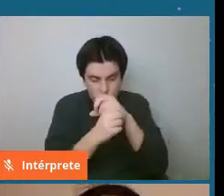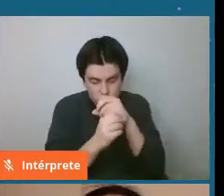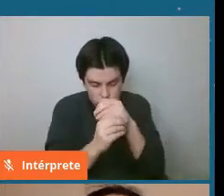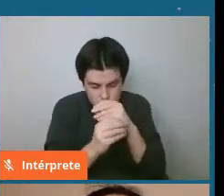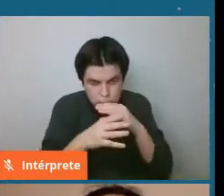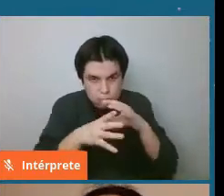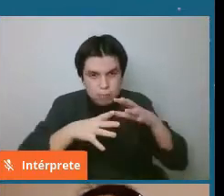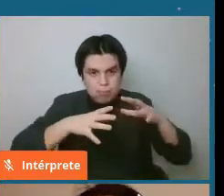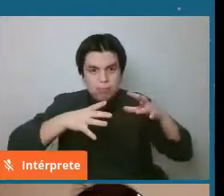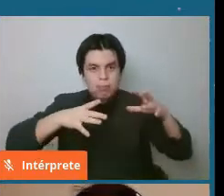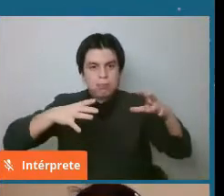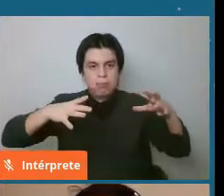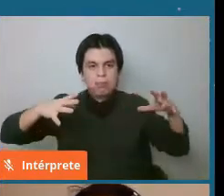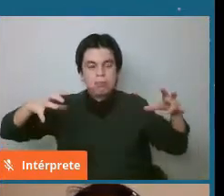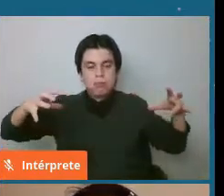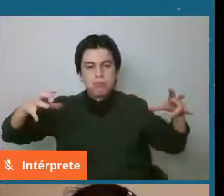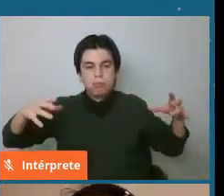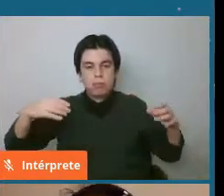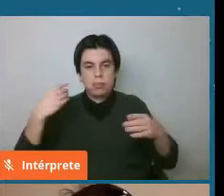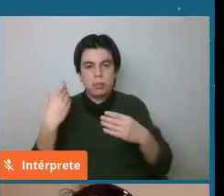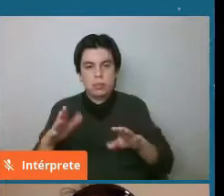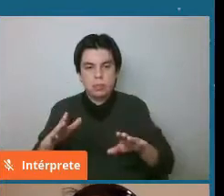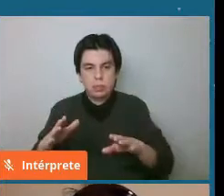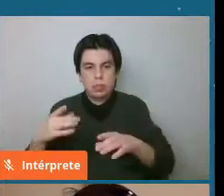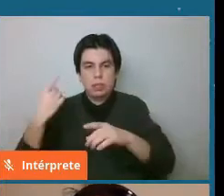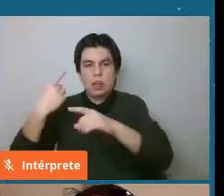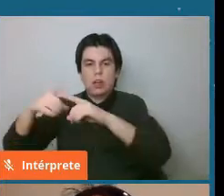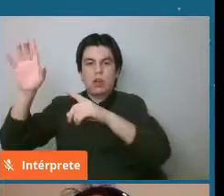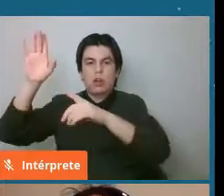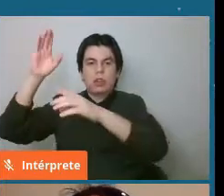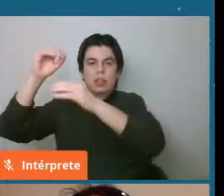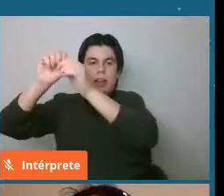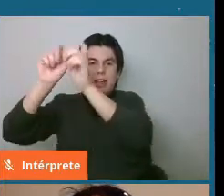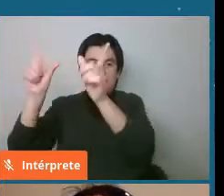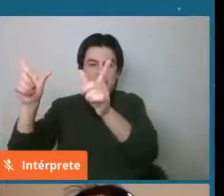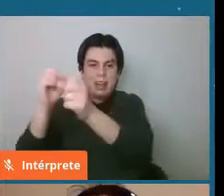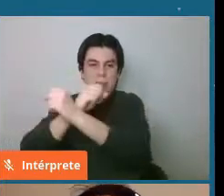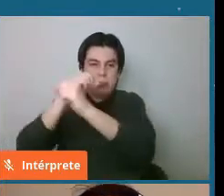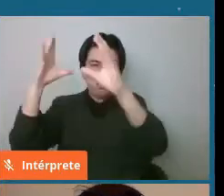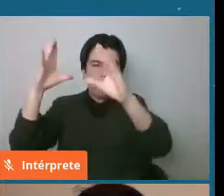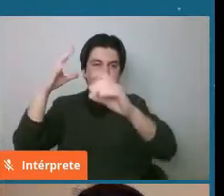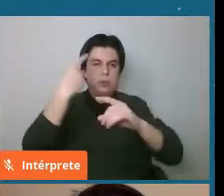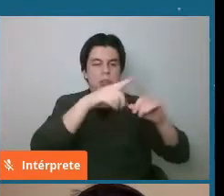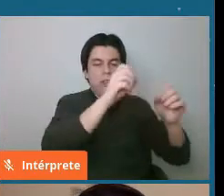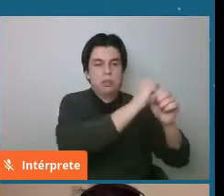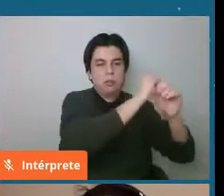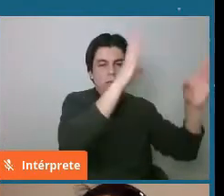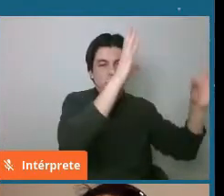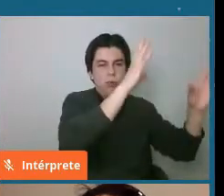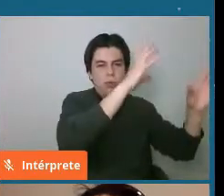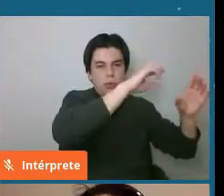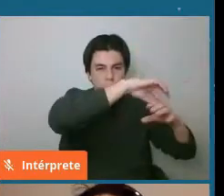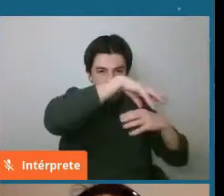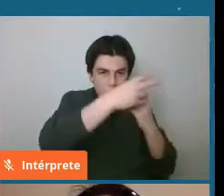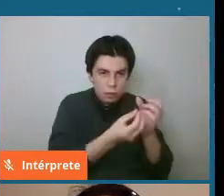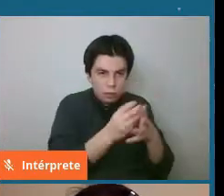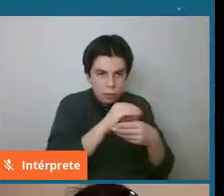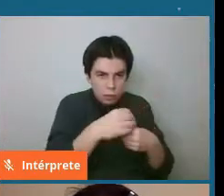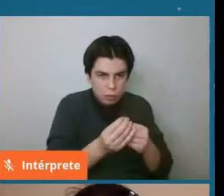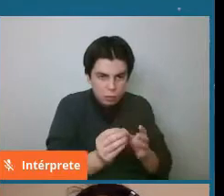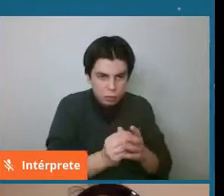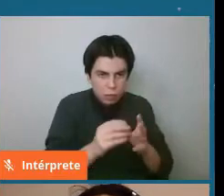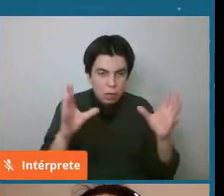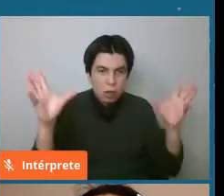material reciclado ya de estrellas que habían explotado antes y que entonces a través de ese colapso